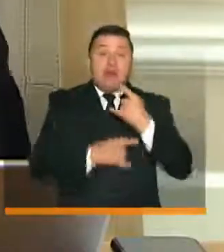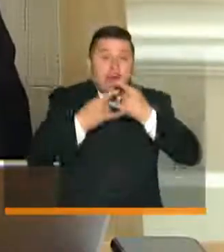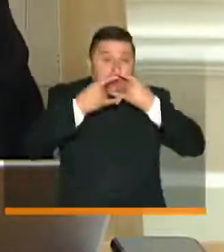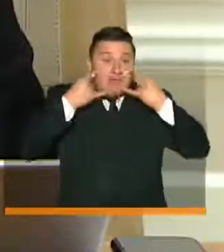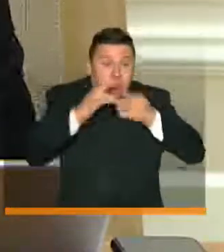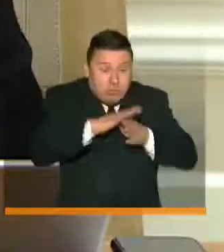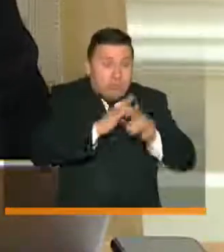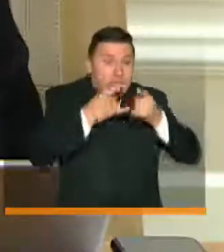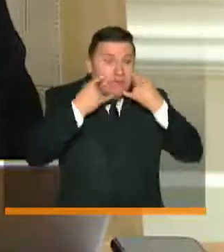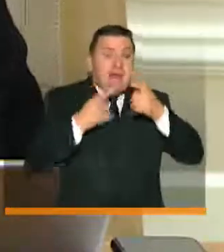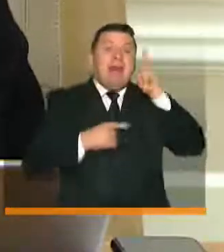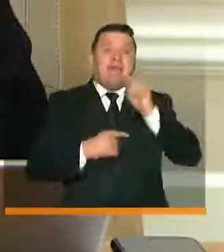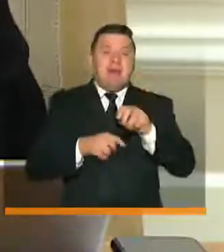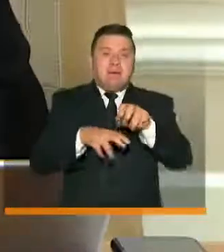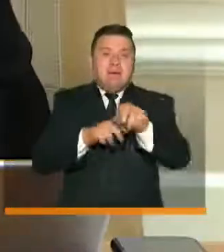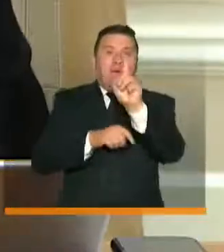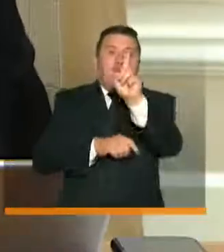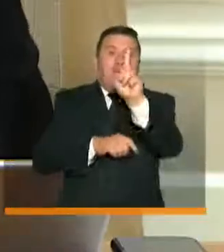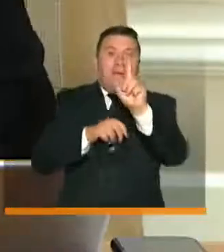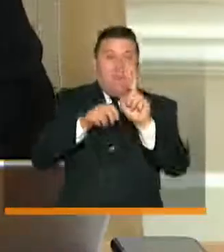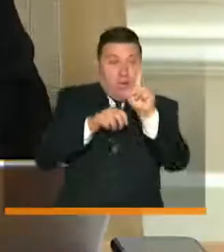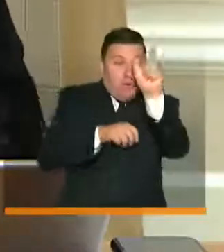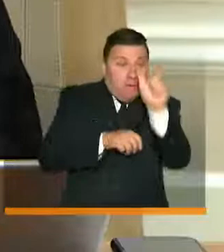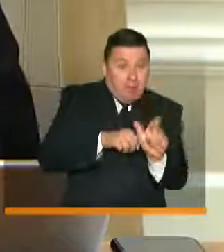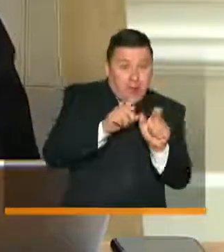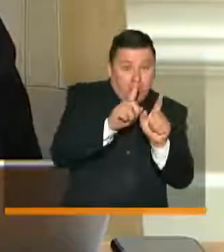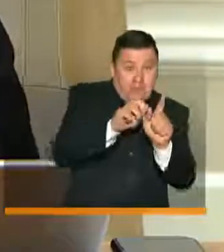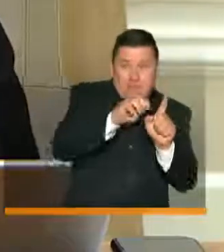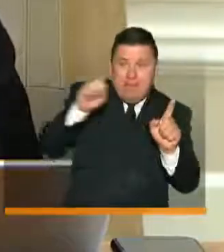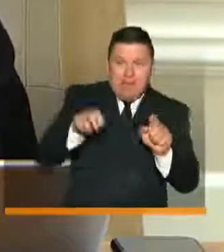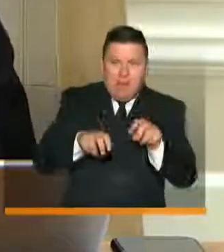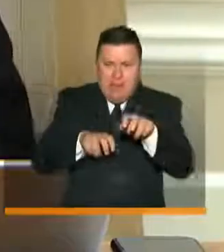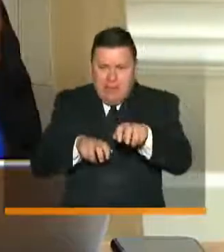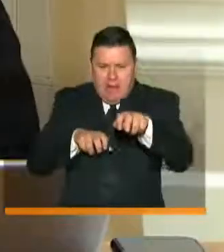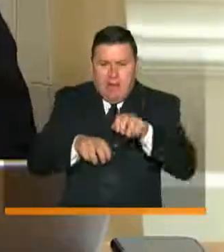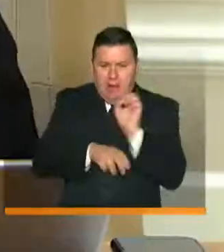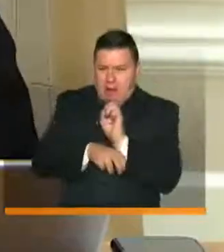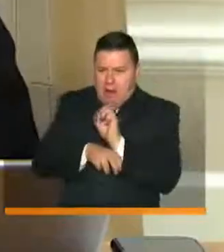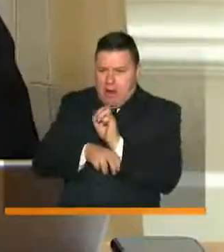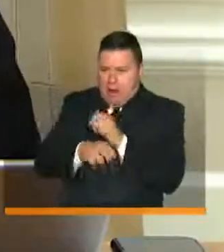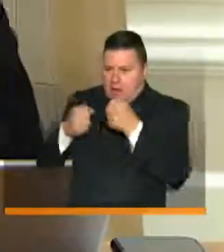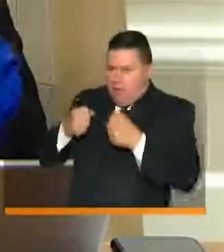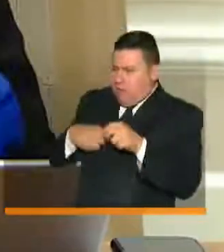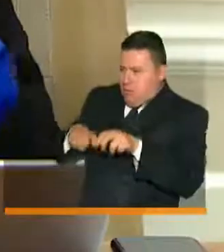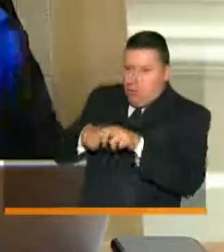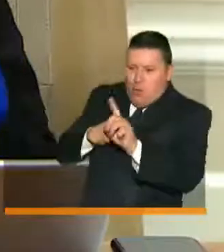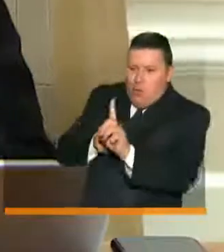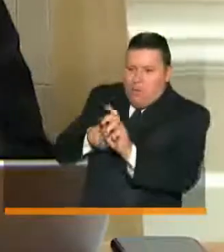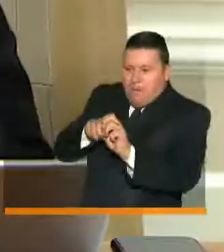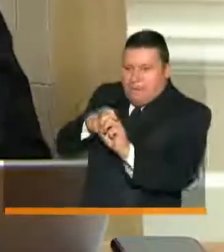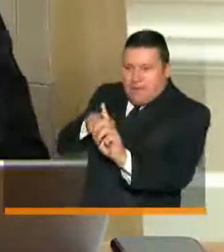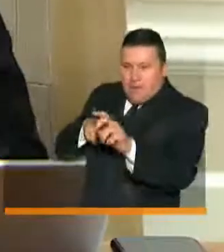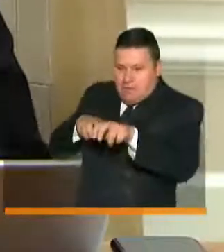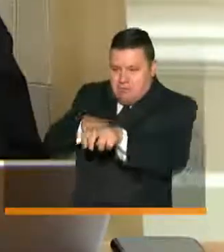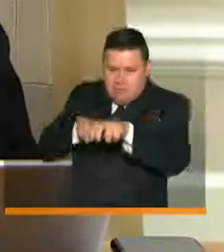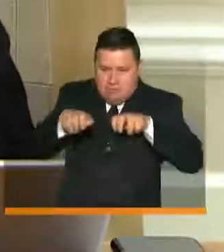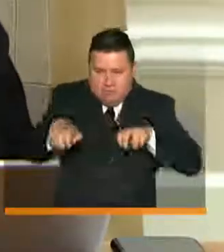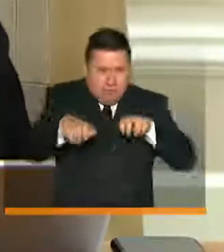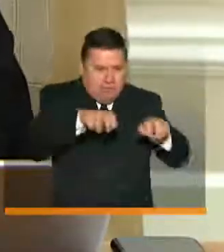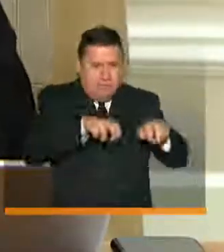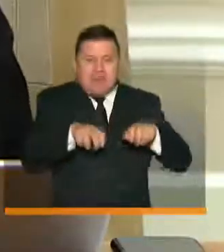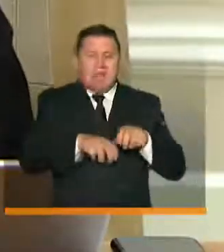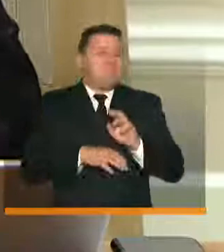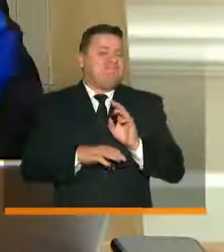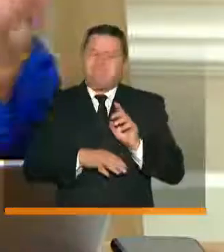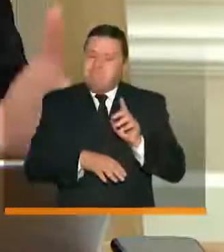tapabocas, sino la distancia de un metro entre los pasajeros que van en un vehículo de transporte público y es precisamente esa medida la